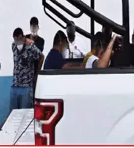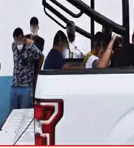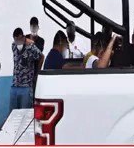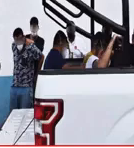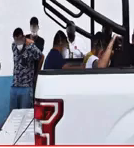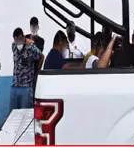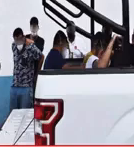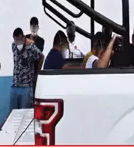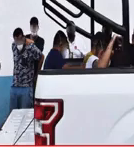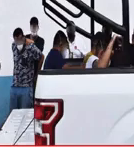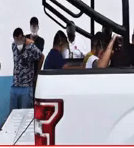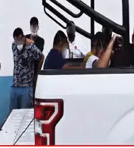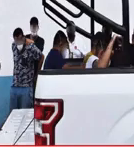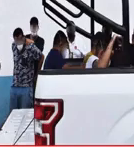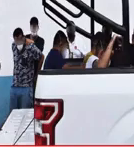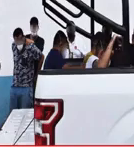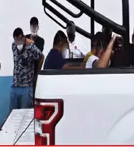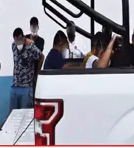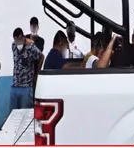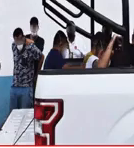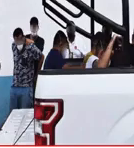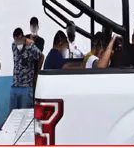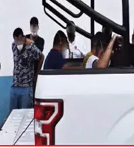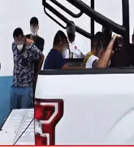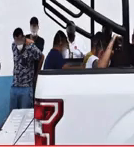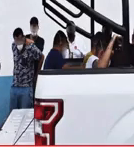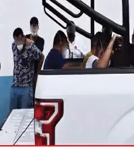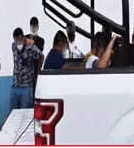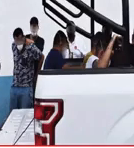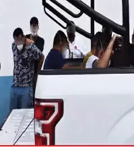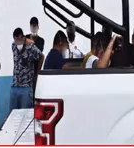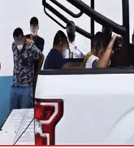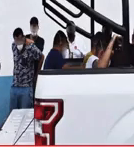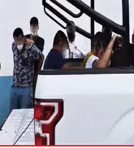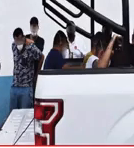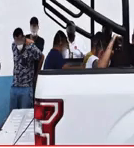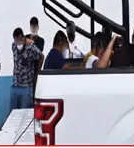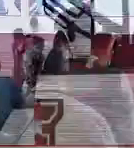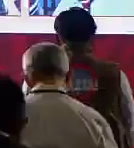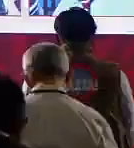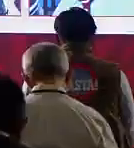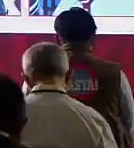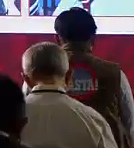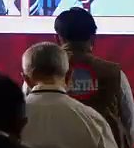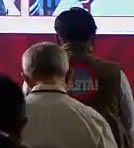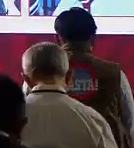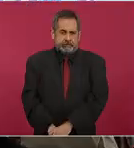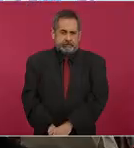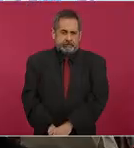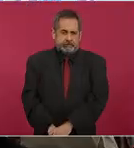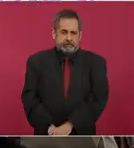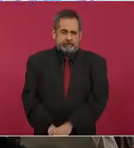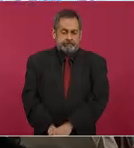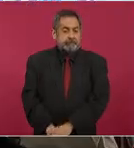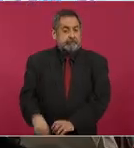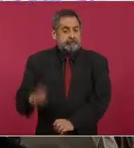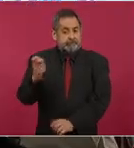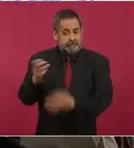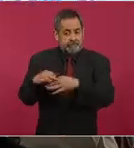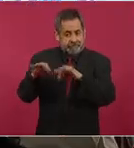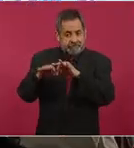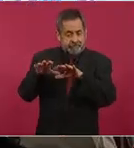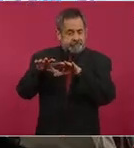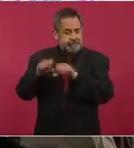ubicadas en el municipio de Benito Juárez, Cancún, Quintana Roo. Esto es muy importante porque esta célula